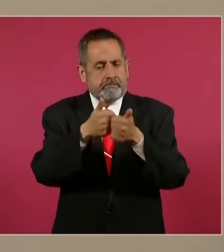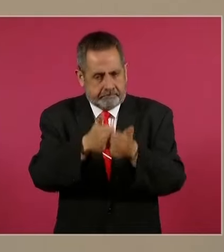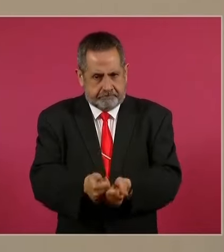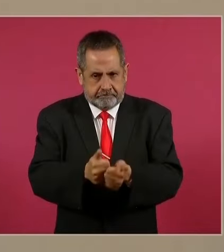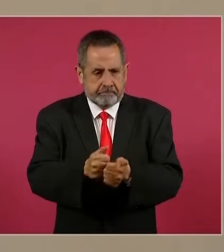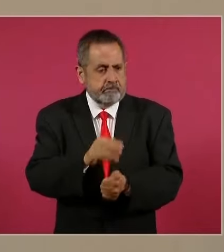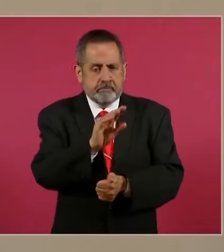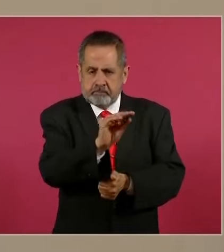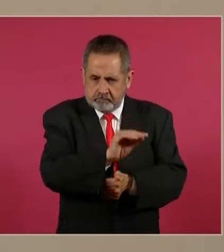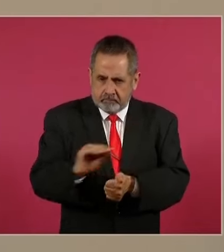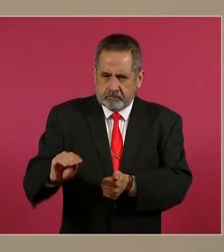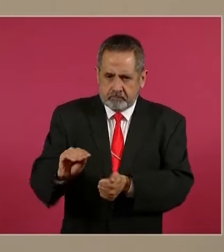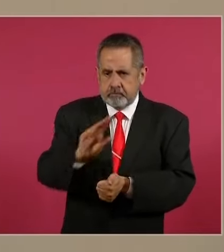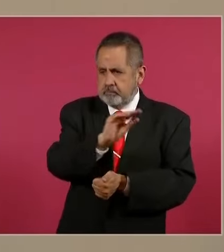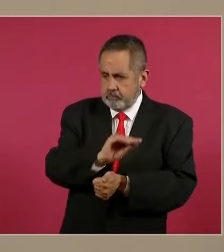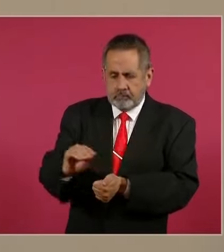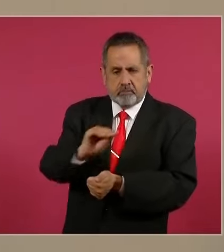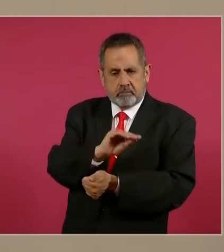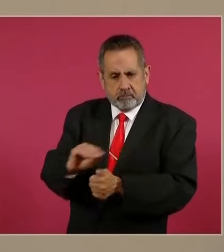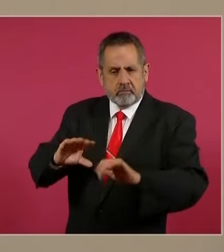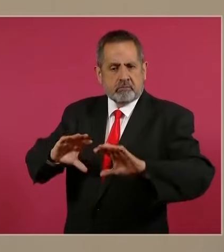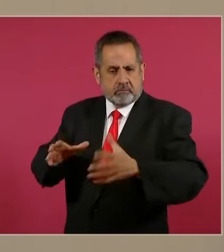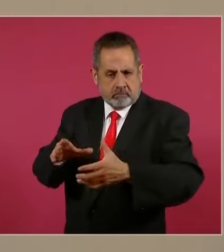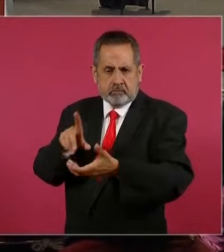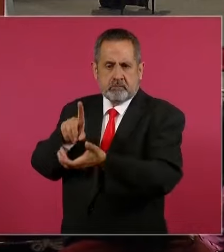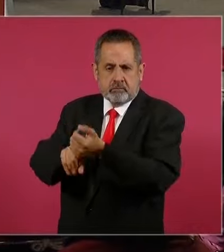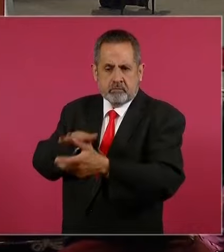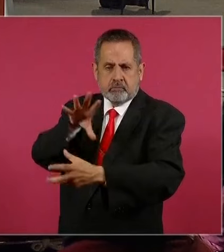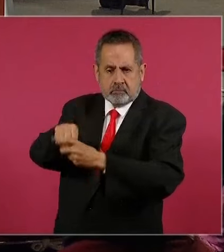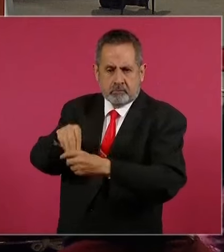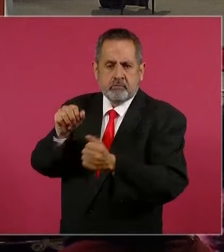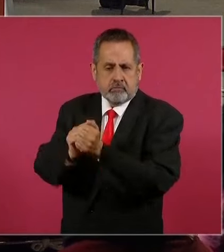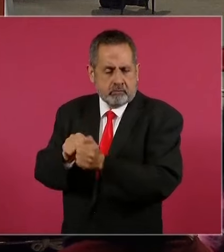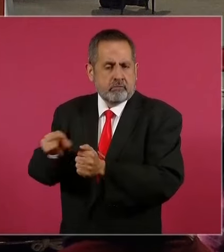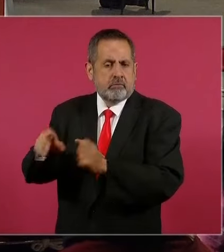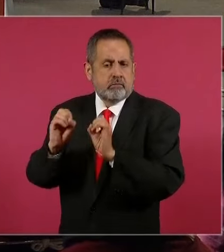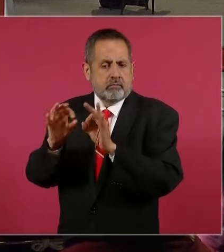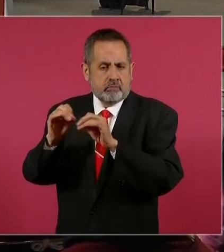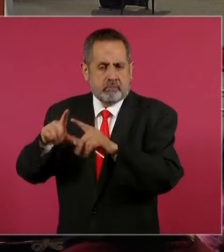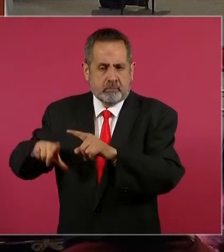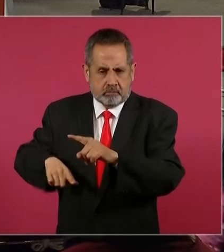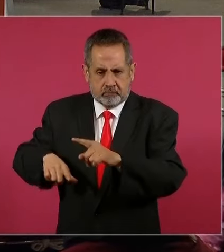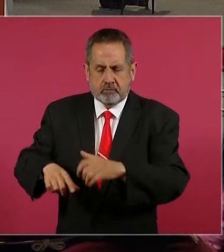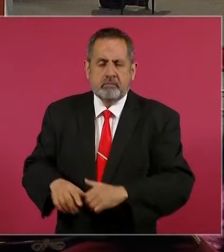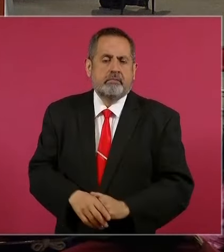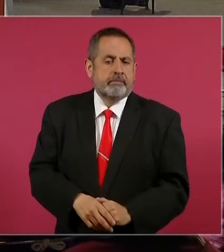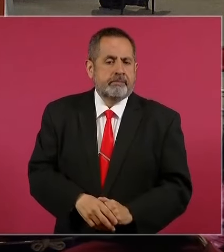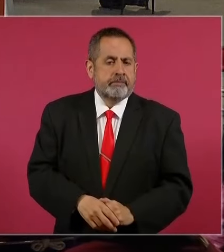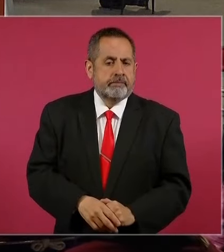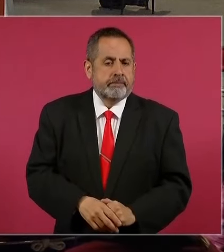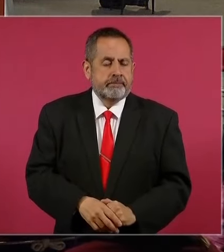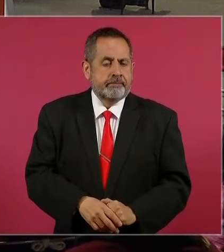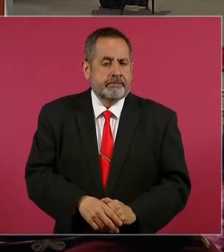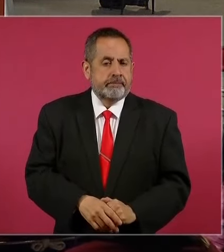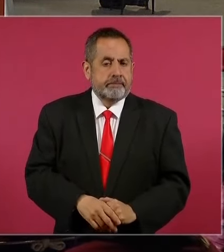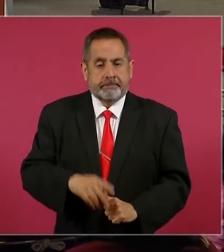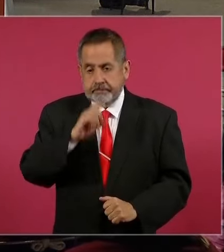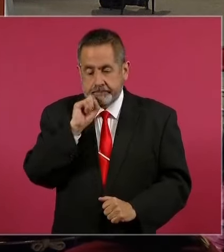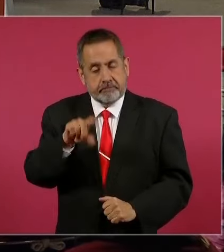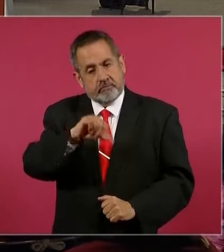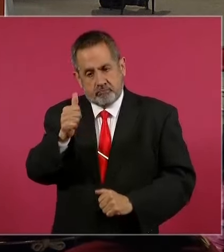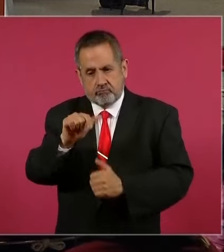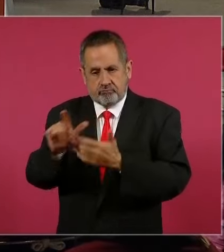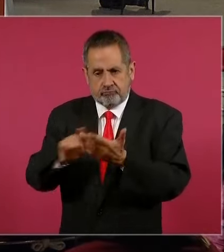organismos que pasarán ahora a formar parte de las dependencias. Adelante. Hay una reforma también